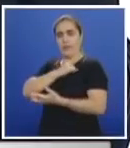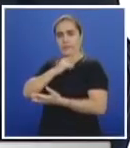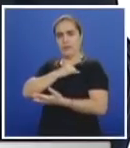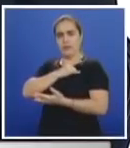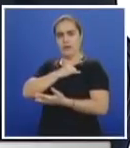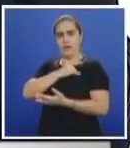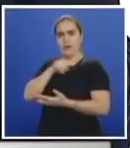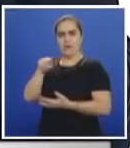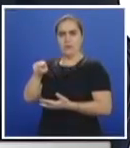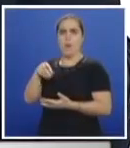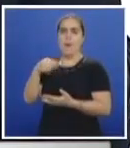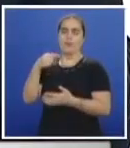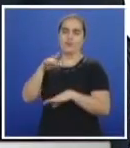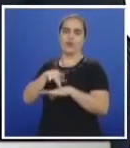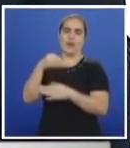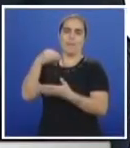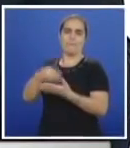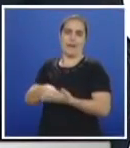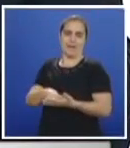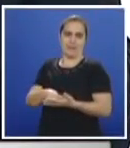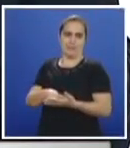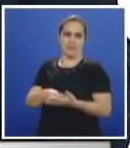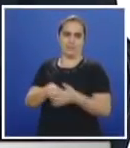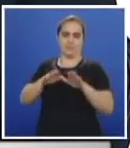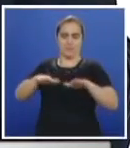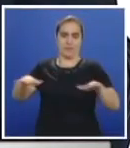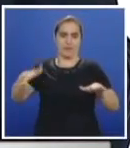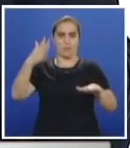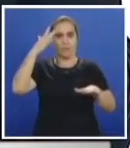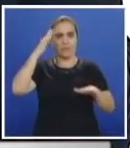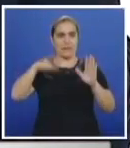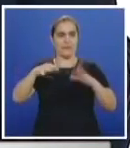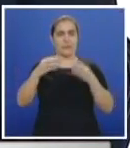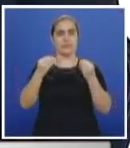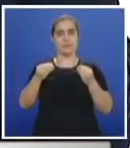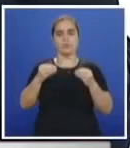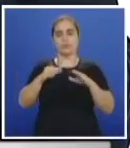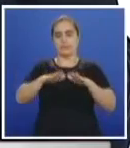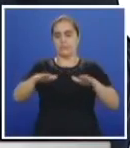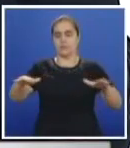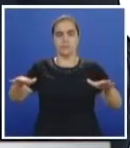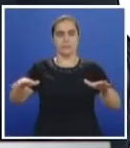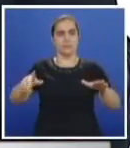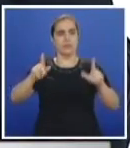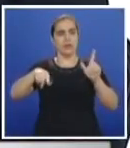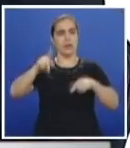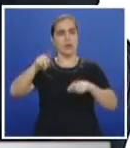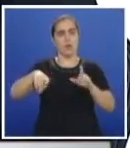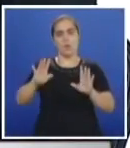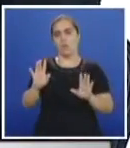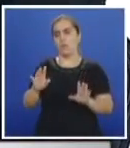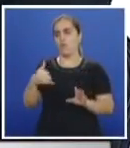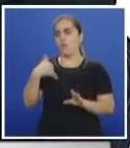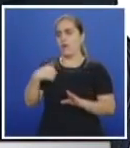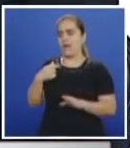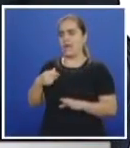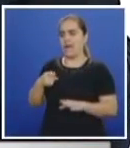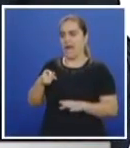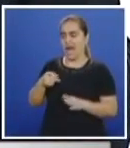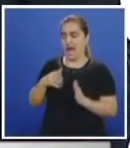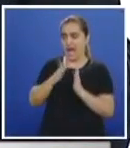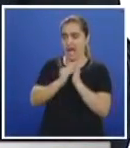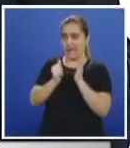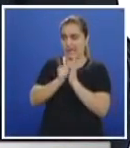es qué pasa por las vías, porque muchas veces ni siquiera el parqueadero da abasto para controlarlo y los muchachos están parqueando en las vías donde no se debería parquear.